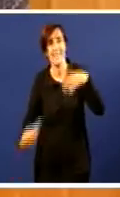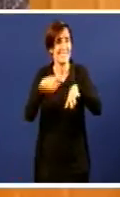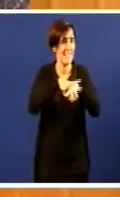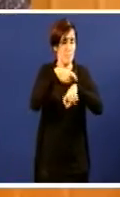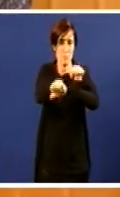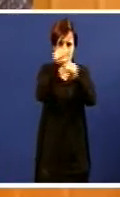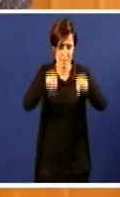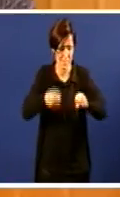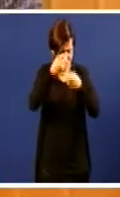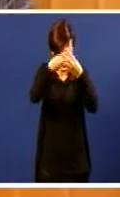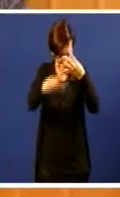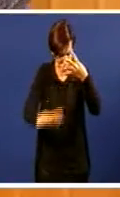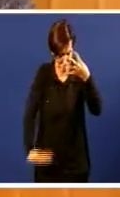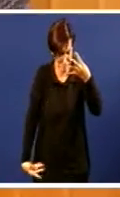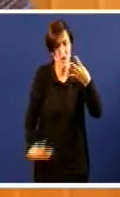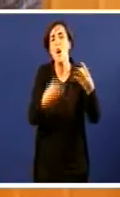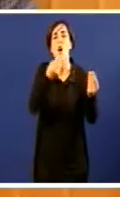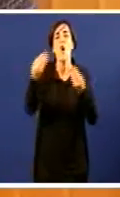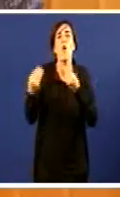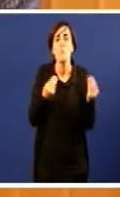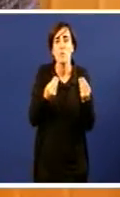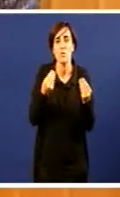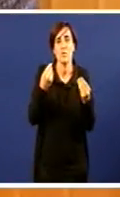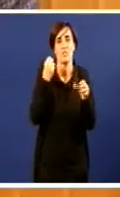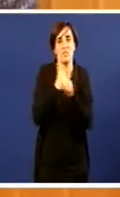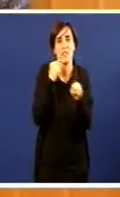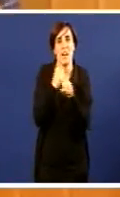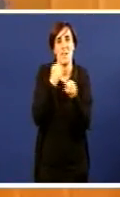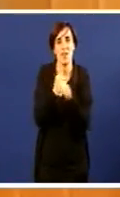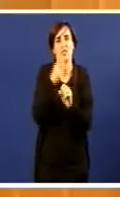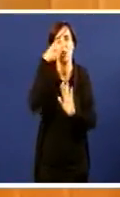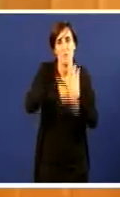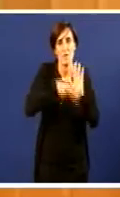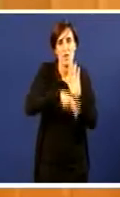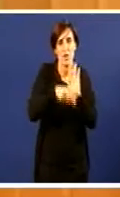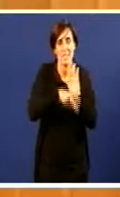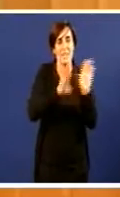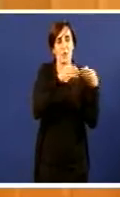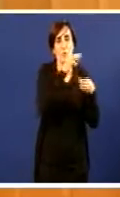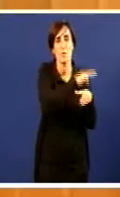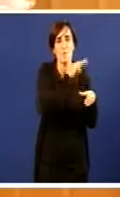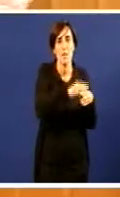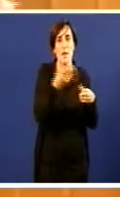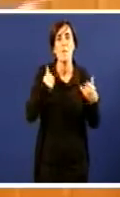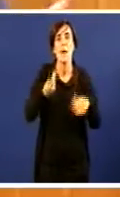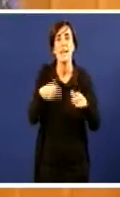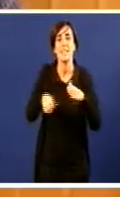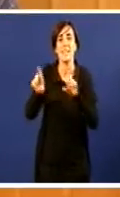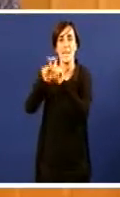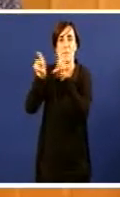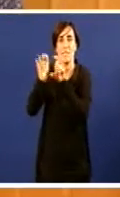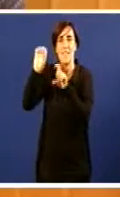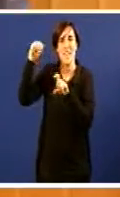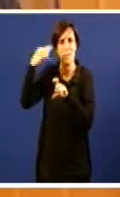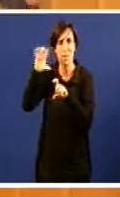de operacións legislativas e normativas do Partido Popular nos últimos anos para garantizar a permanencia de ENCE. Non me daría tempo.